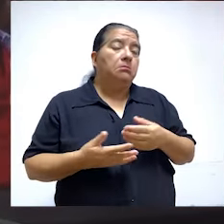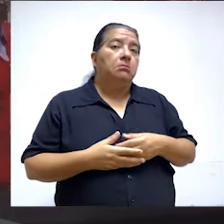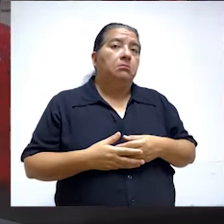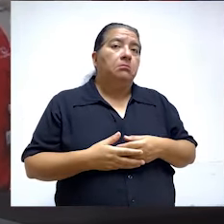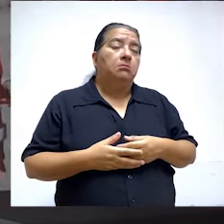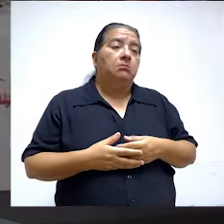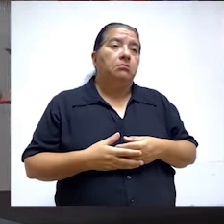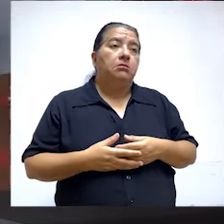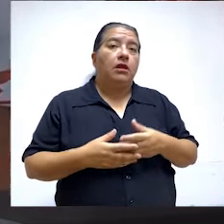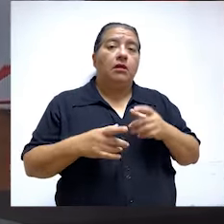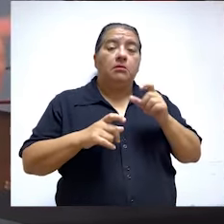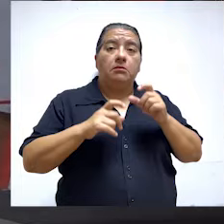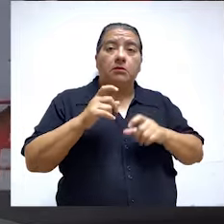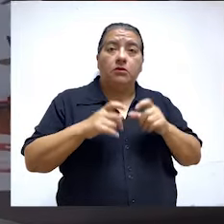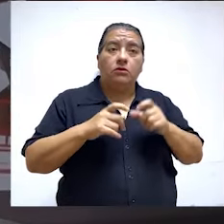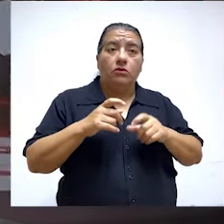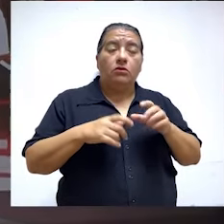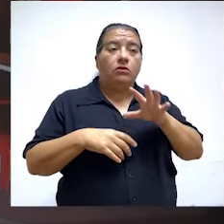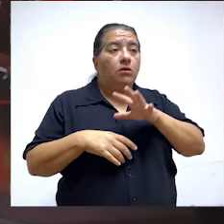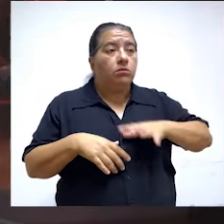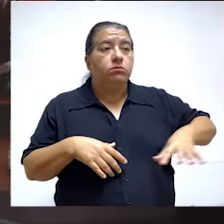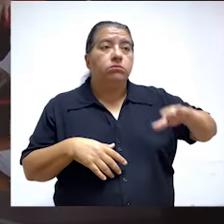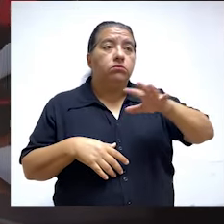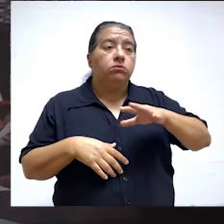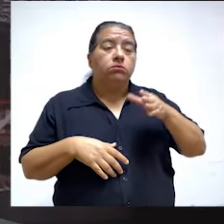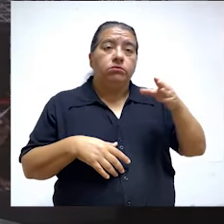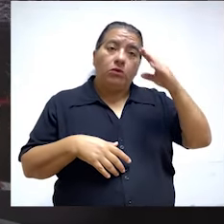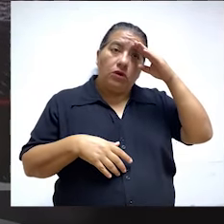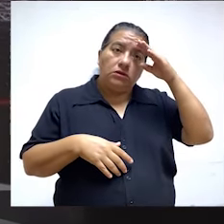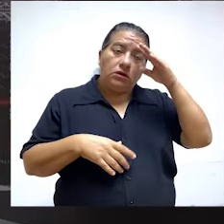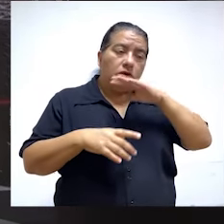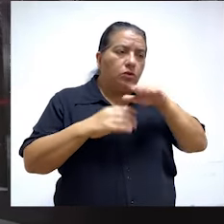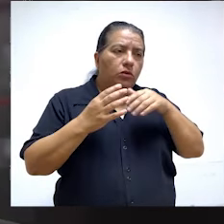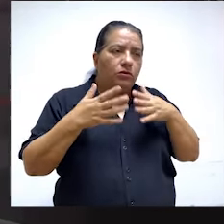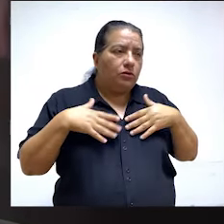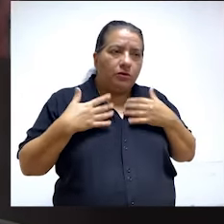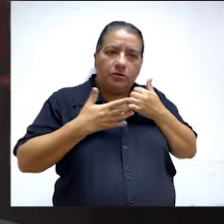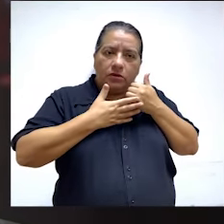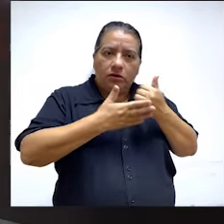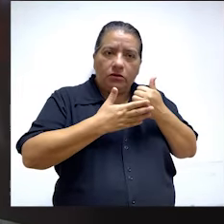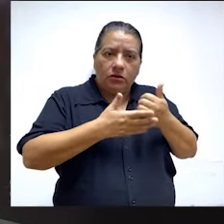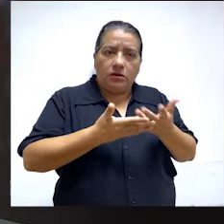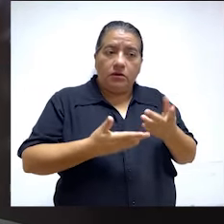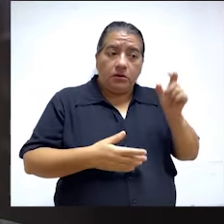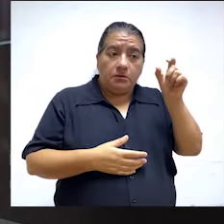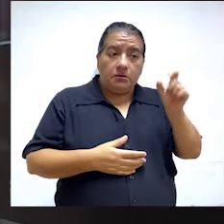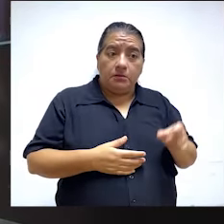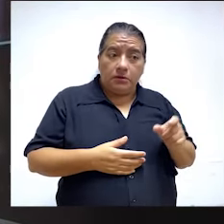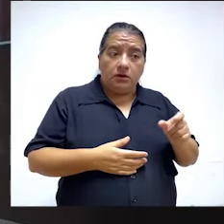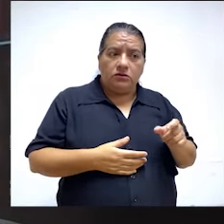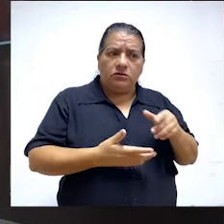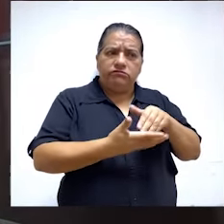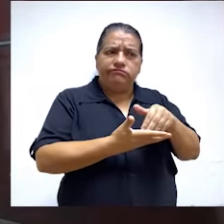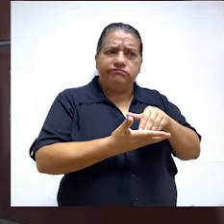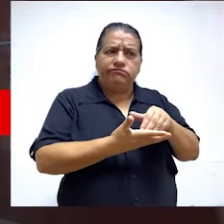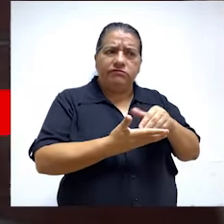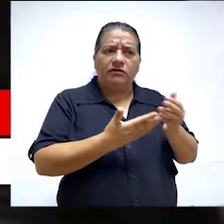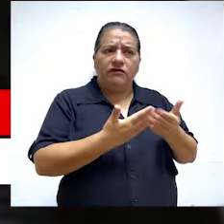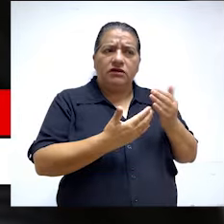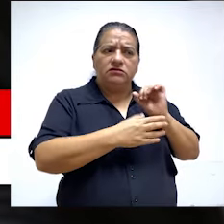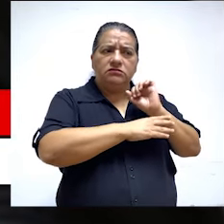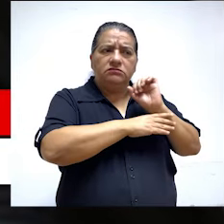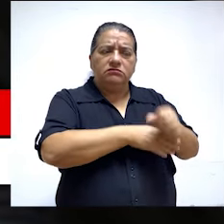la unidad de servicio territorial que se hacen las supervisiones a estos SEM. Y por ende, esas personas que son